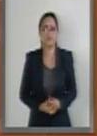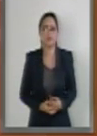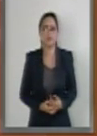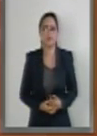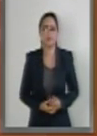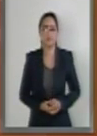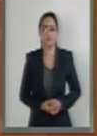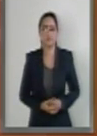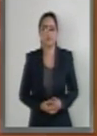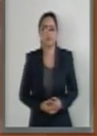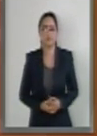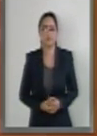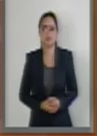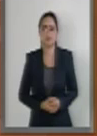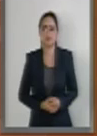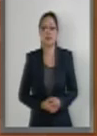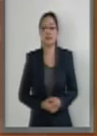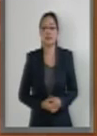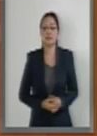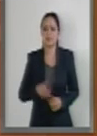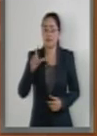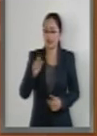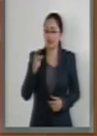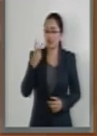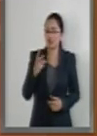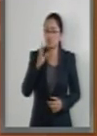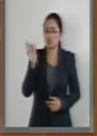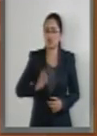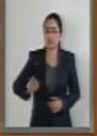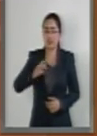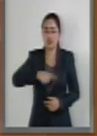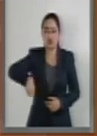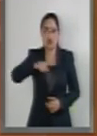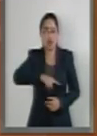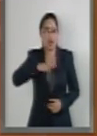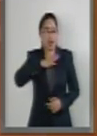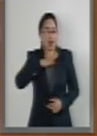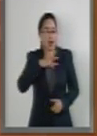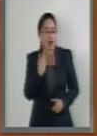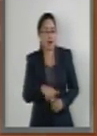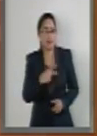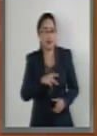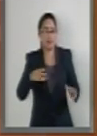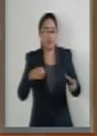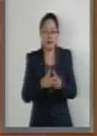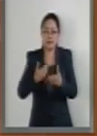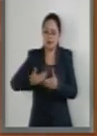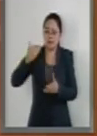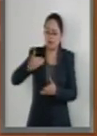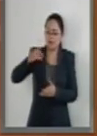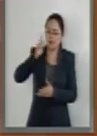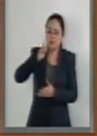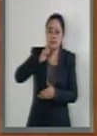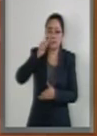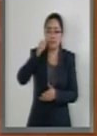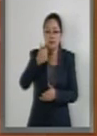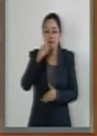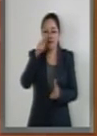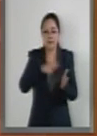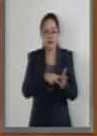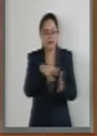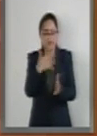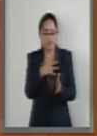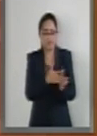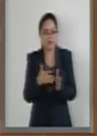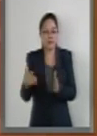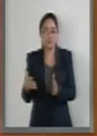resaltando lo siguiente, solo un veintidós por ciento de las y los parlamentarios nacionales eran mujeres en agosto de dos mil quince, lo